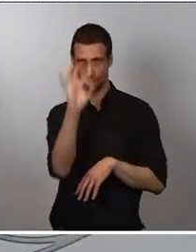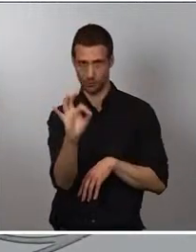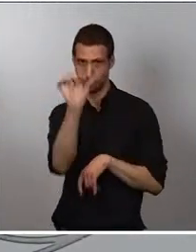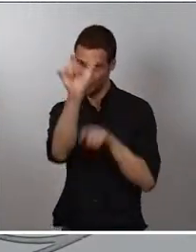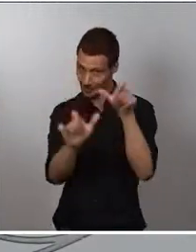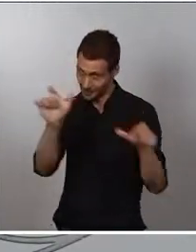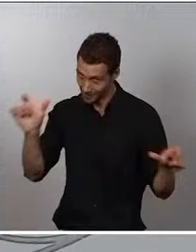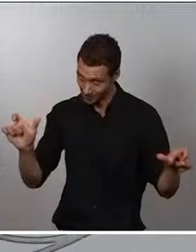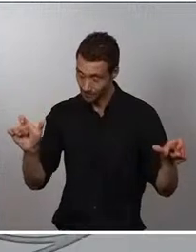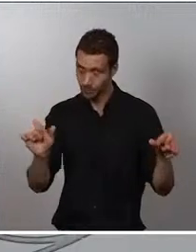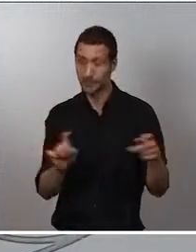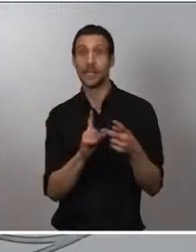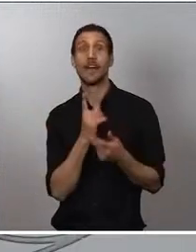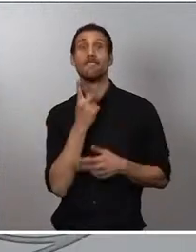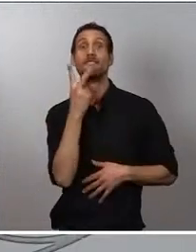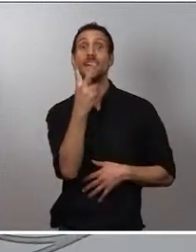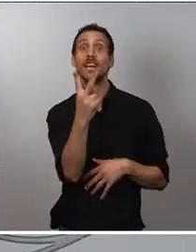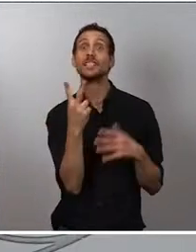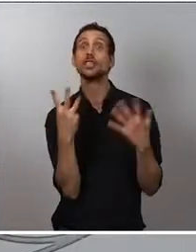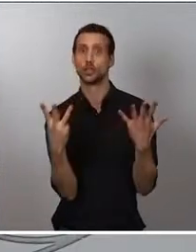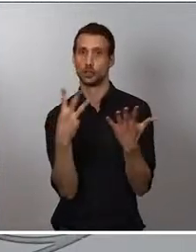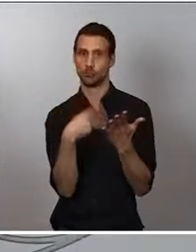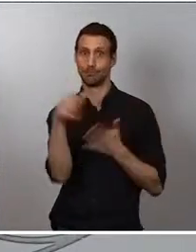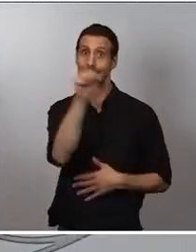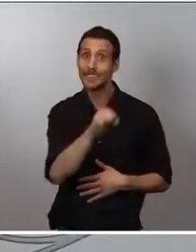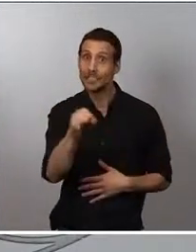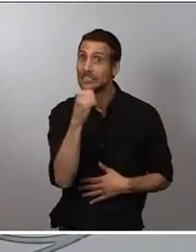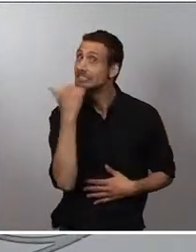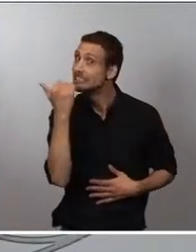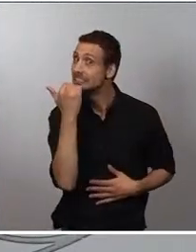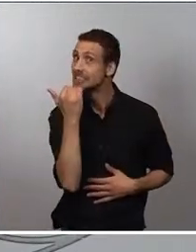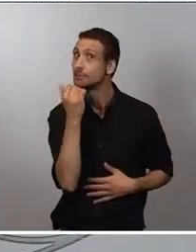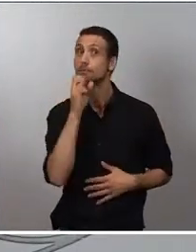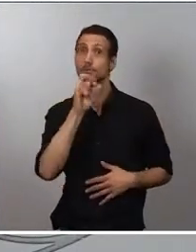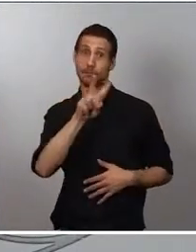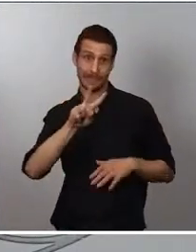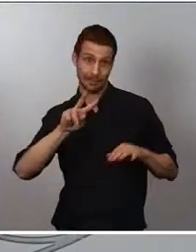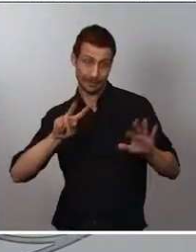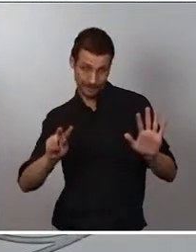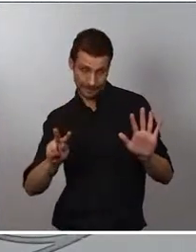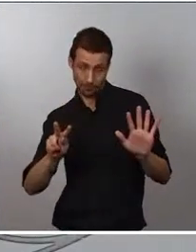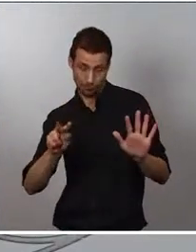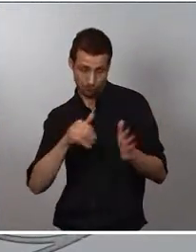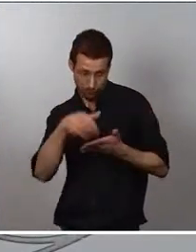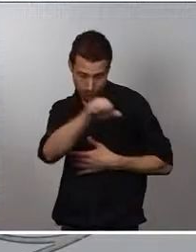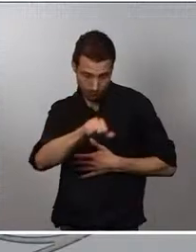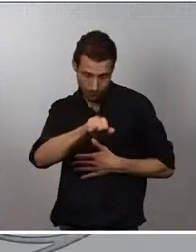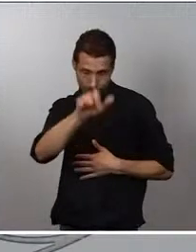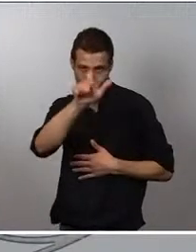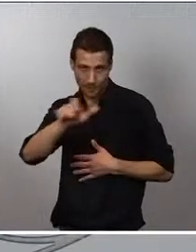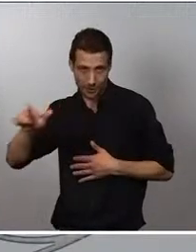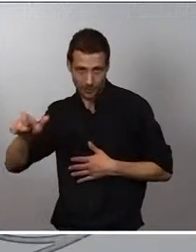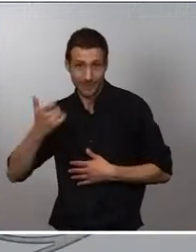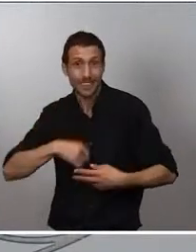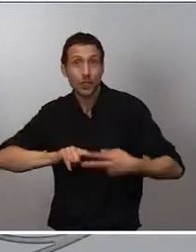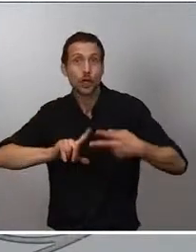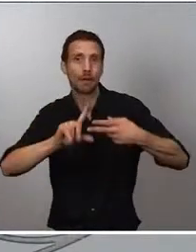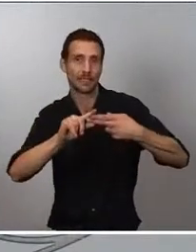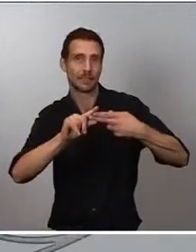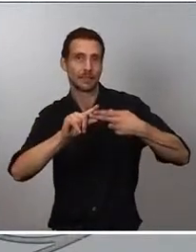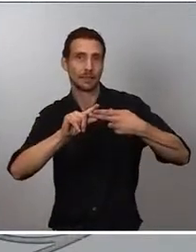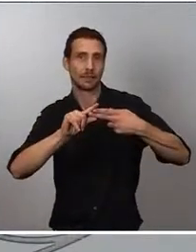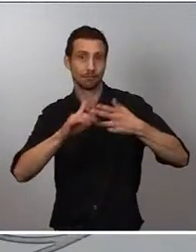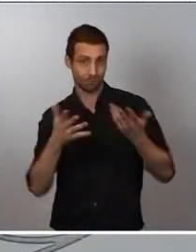millones de personas, esto es 27,8%, cuentan ya con una pauta completa, lo que es lo mismo en términos porcentuales de un